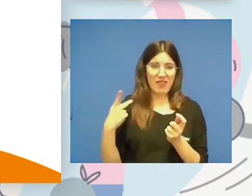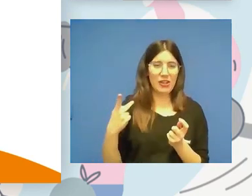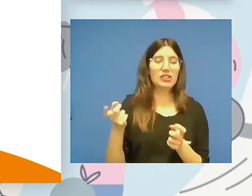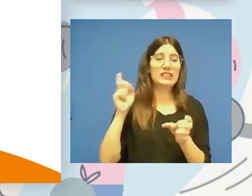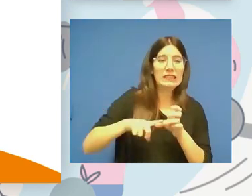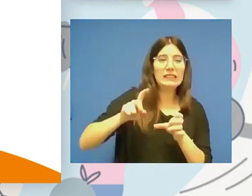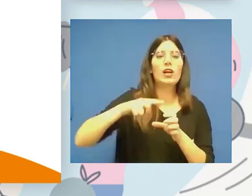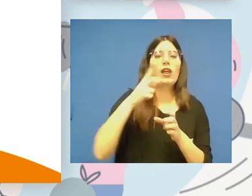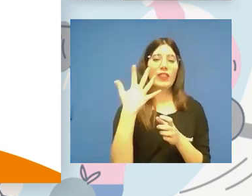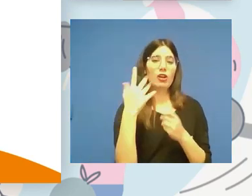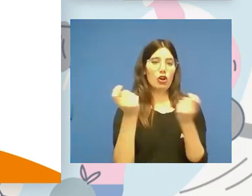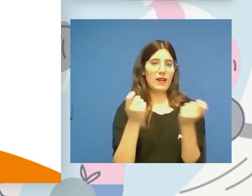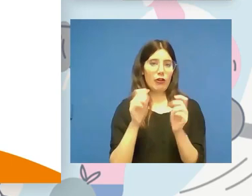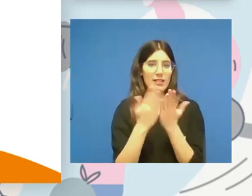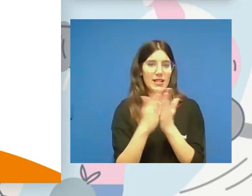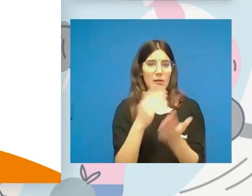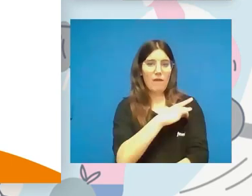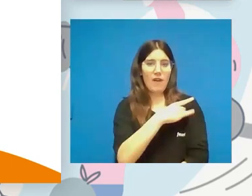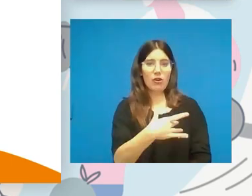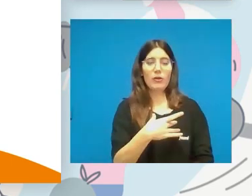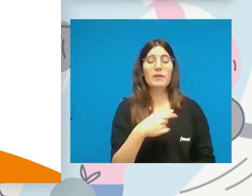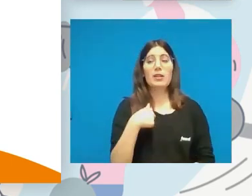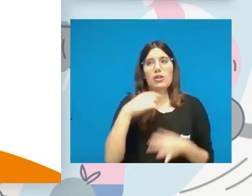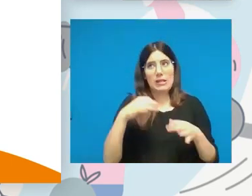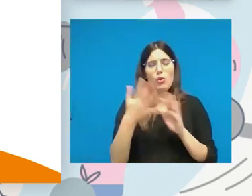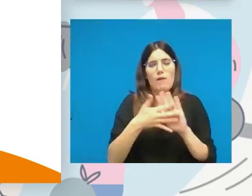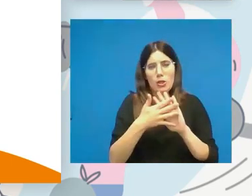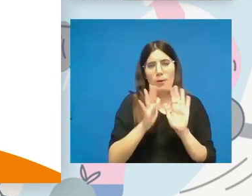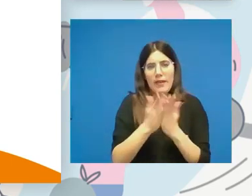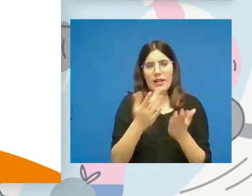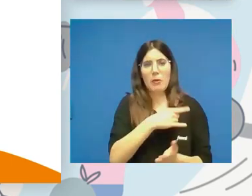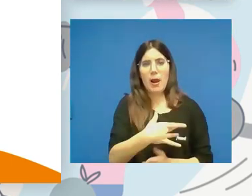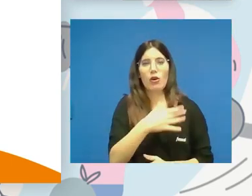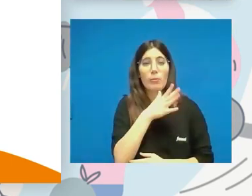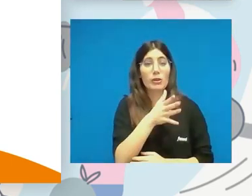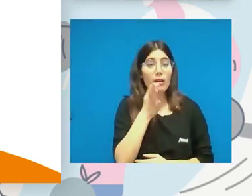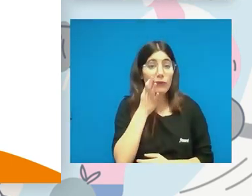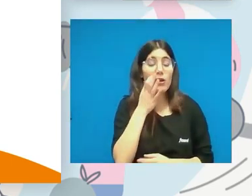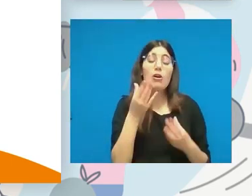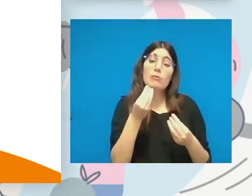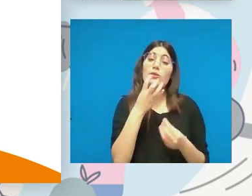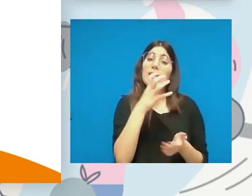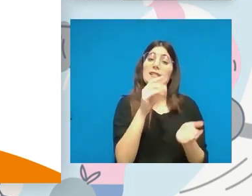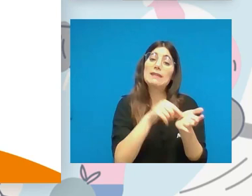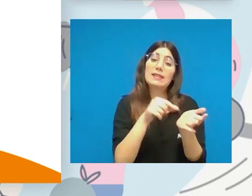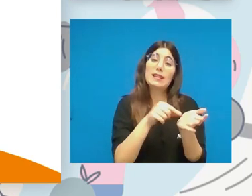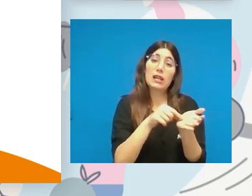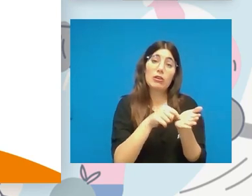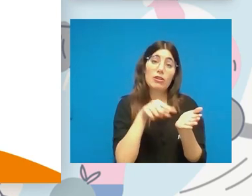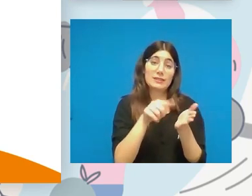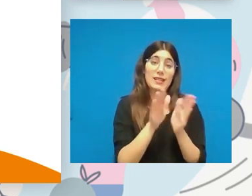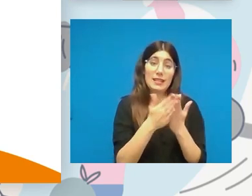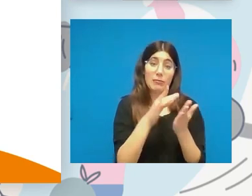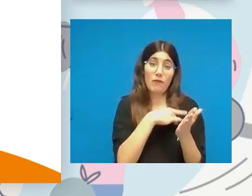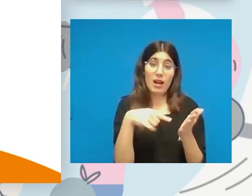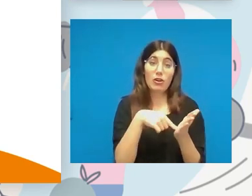coordinadores y bueno, digo que va a salir varias veces porque buena parte de las reivindicaciones que se planteaban en este libro blanco